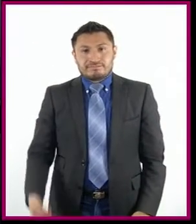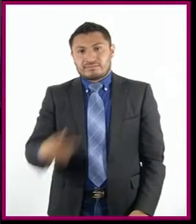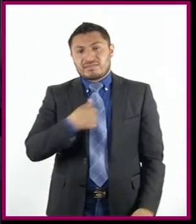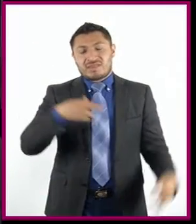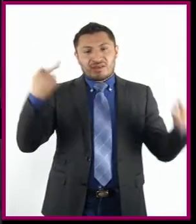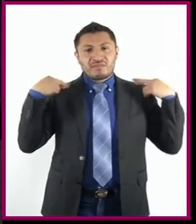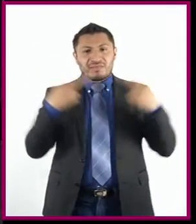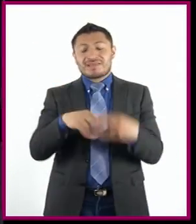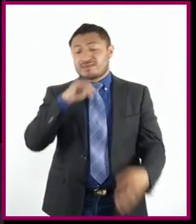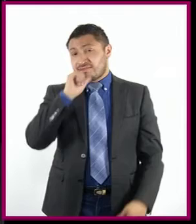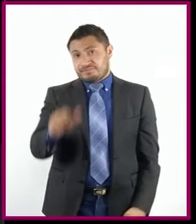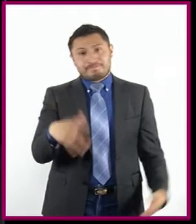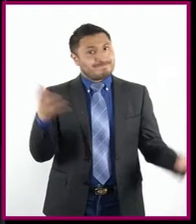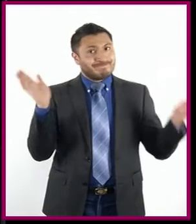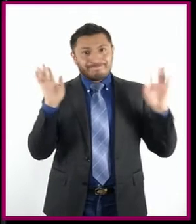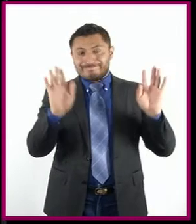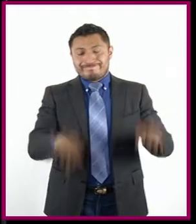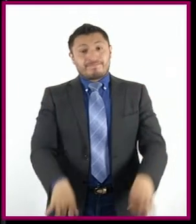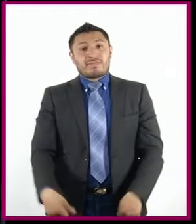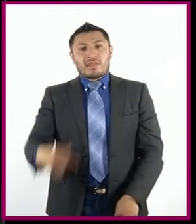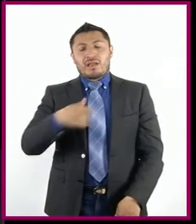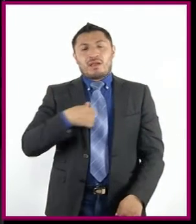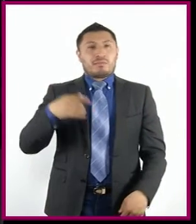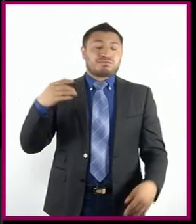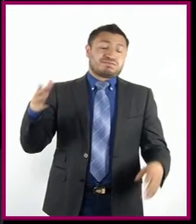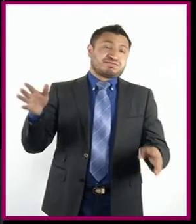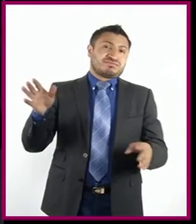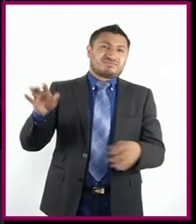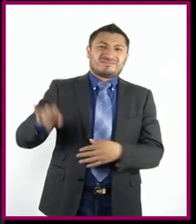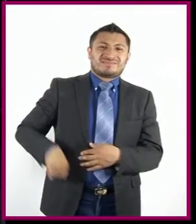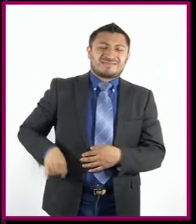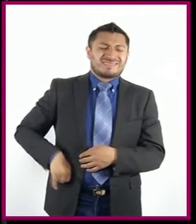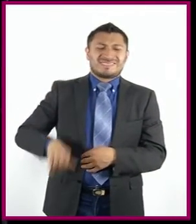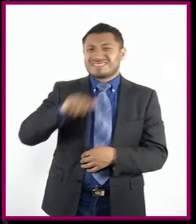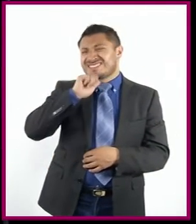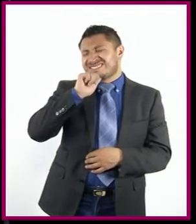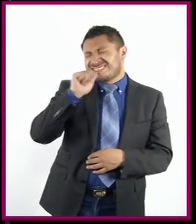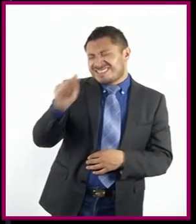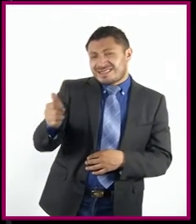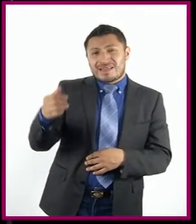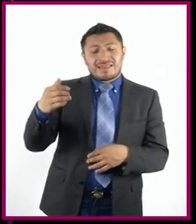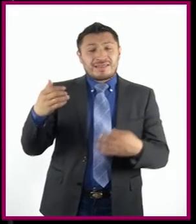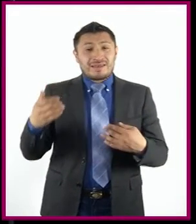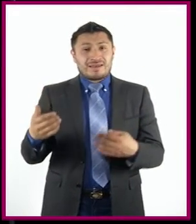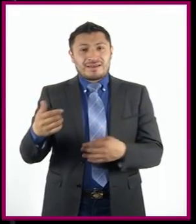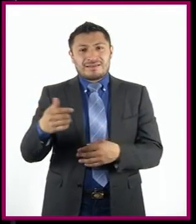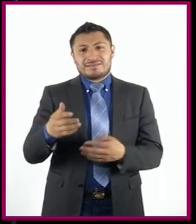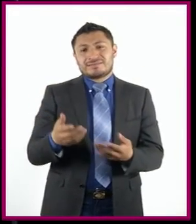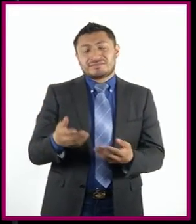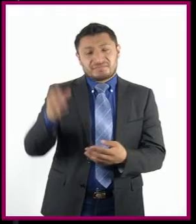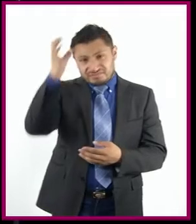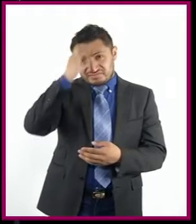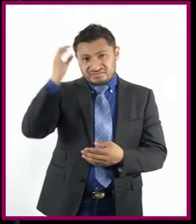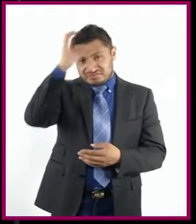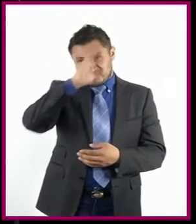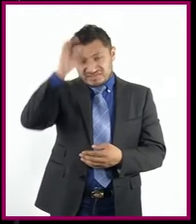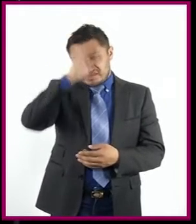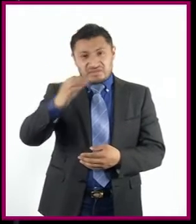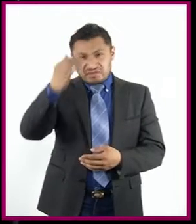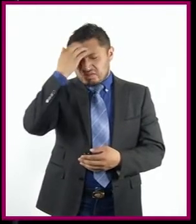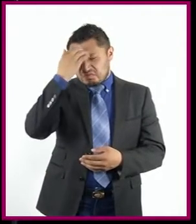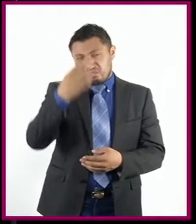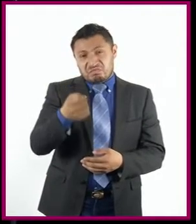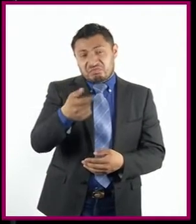profesor. Estoy muy lejos de poseer la menor categoría científica. Pero, sin